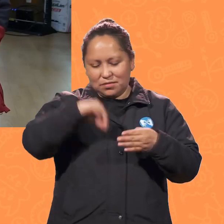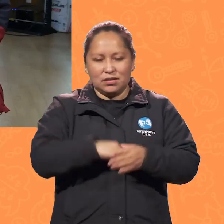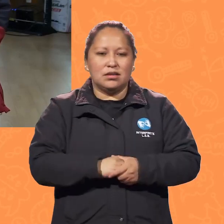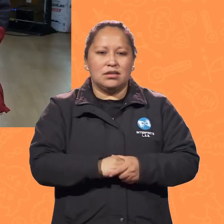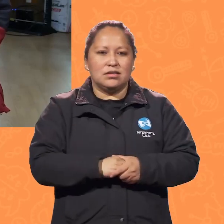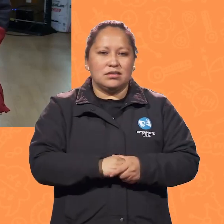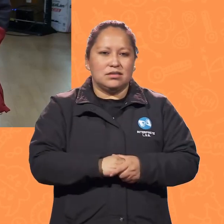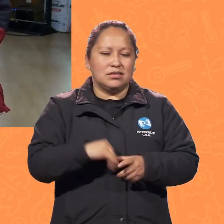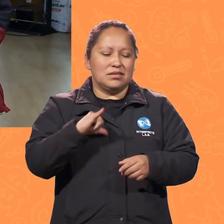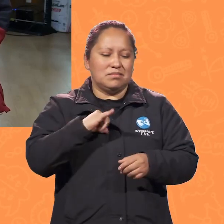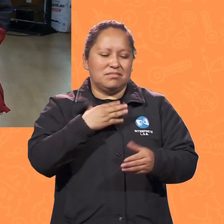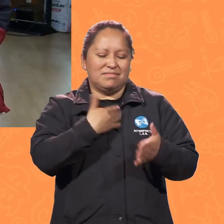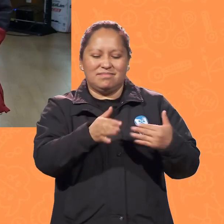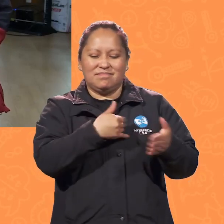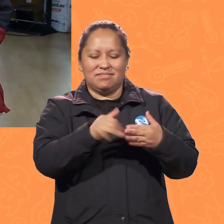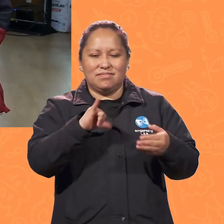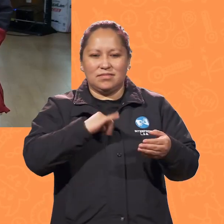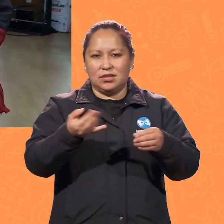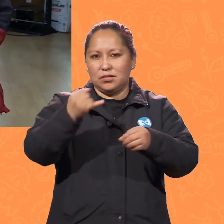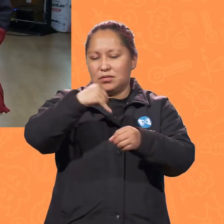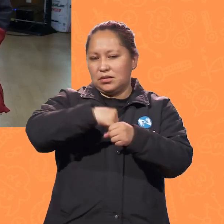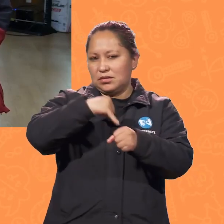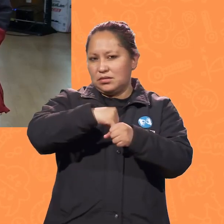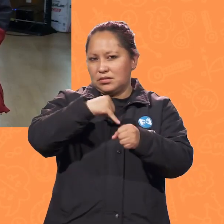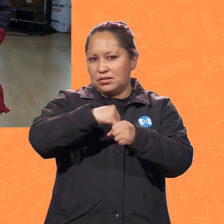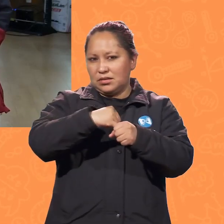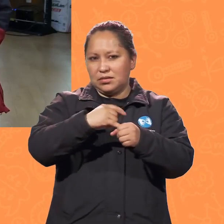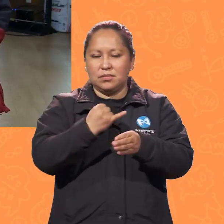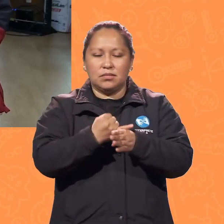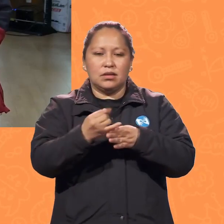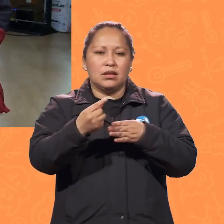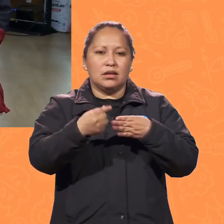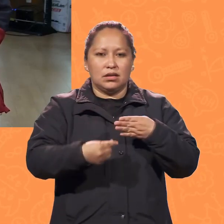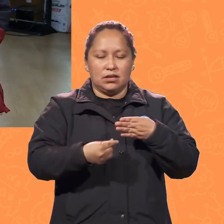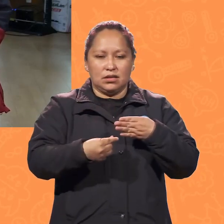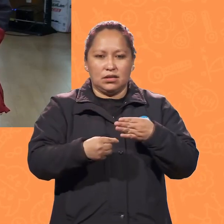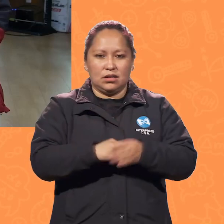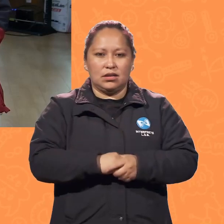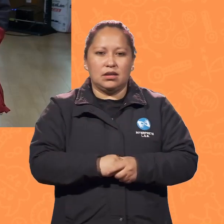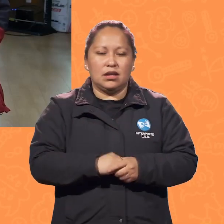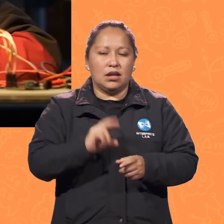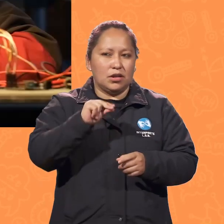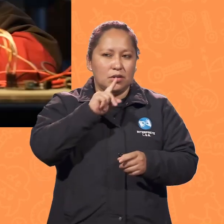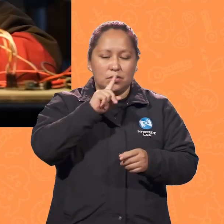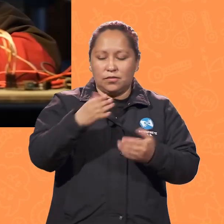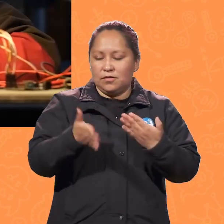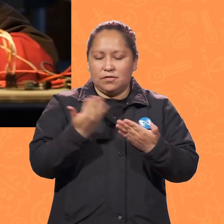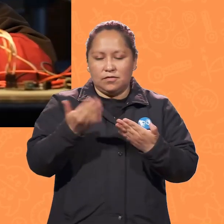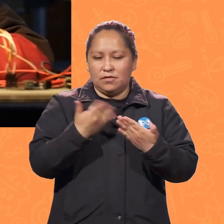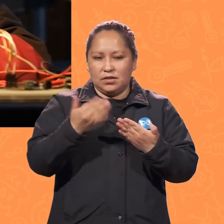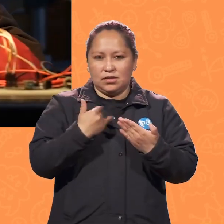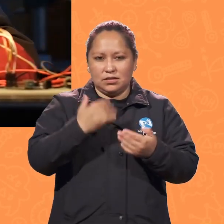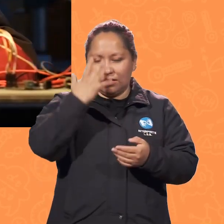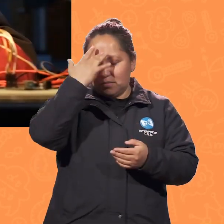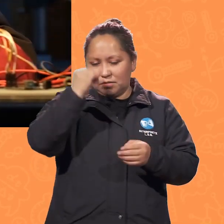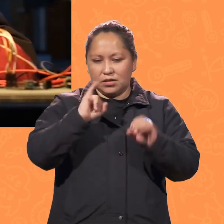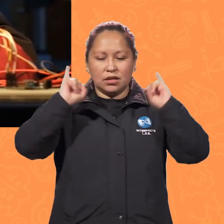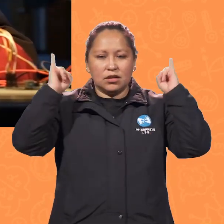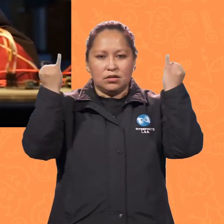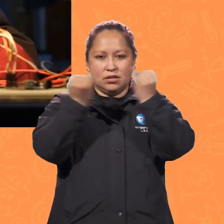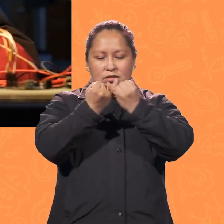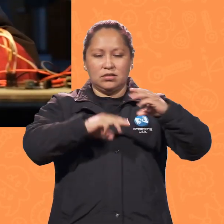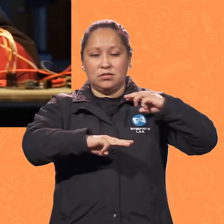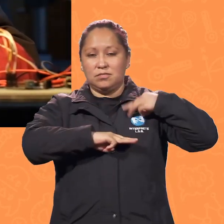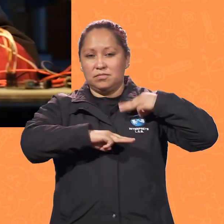recomendaciones y me inscribí a ingeniería mecatrónica en la Escuela Militar de Ingeniería. Esto tampoco fue fácil porque al ser una institución militar